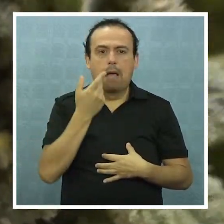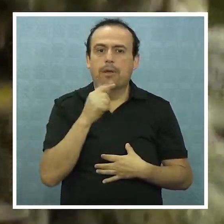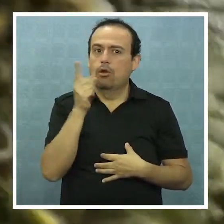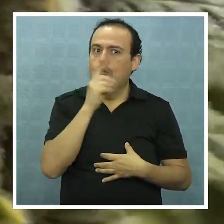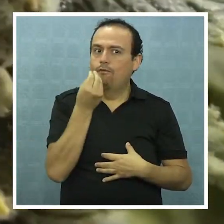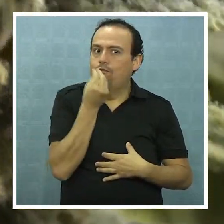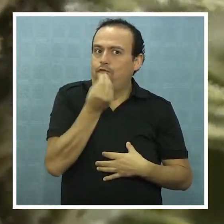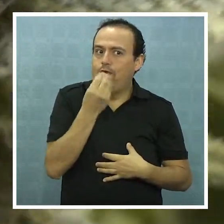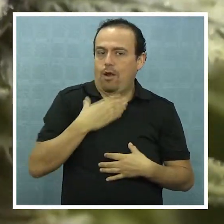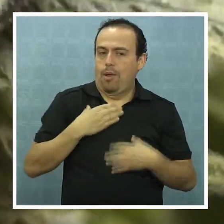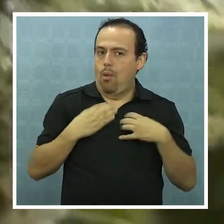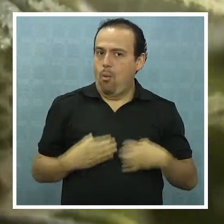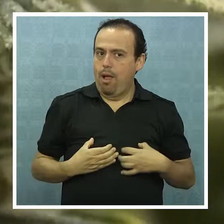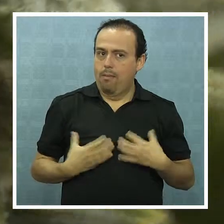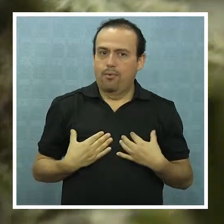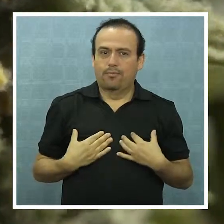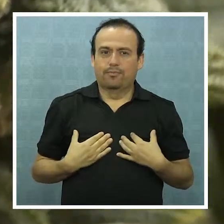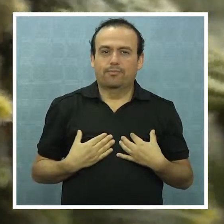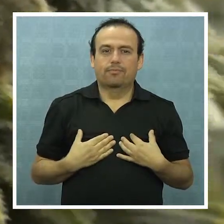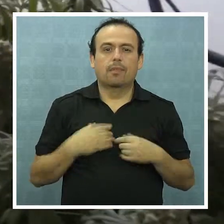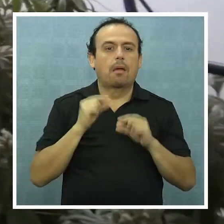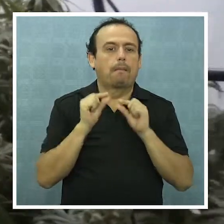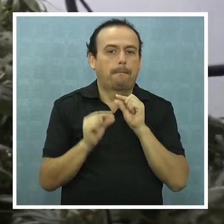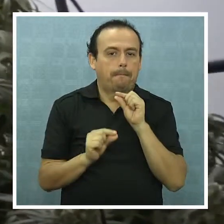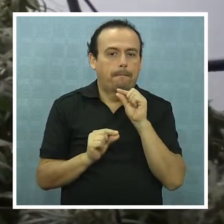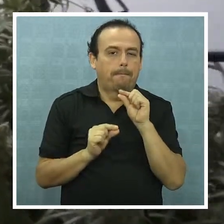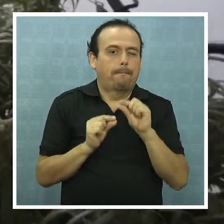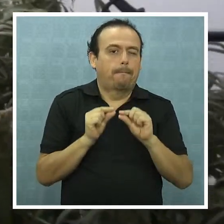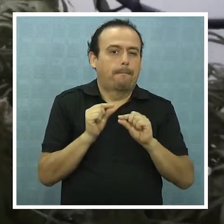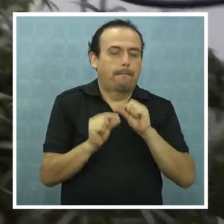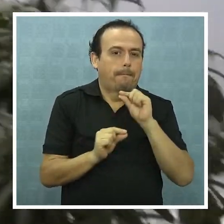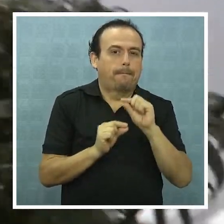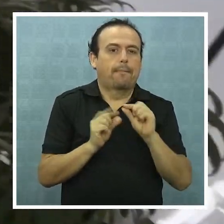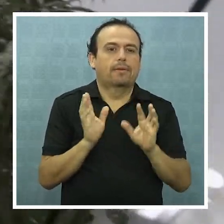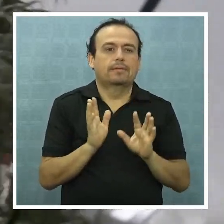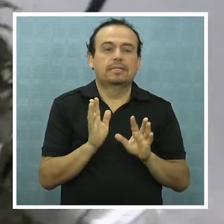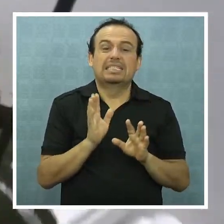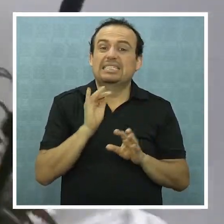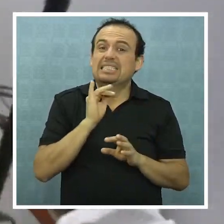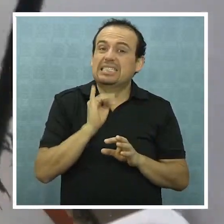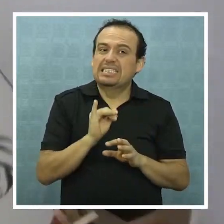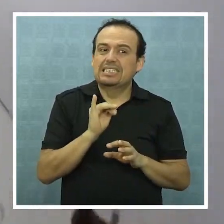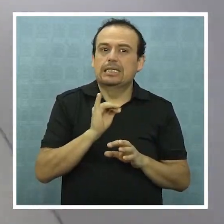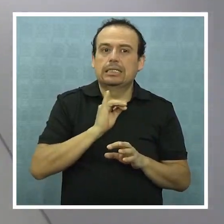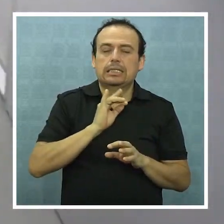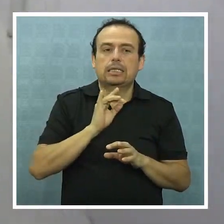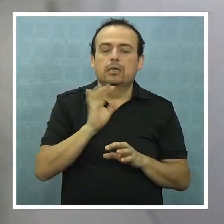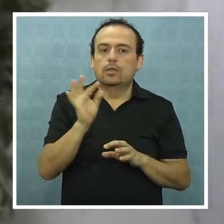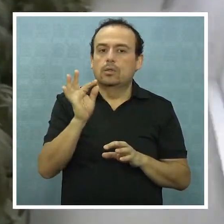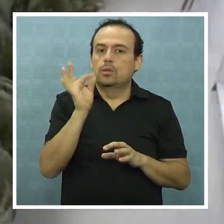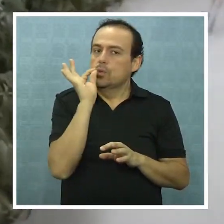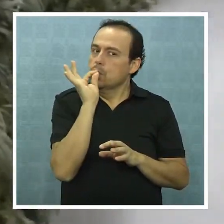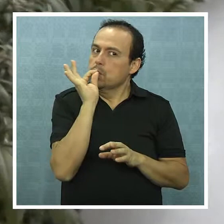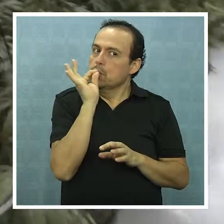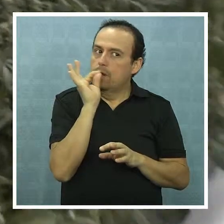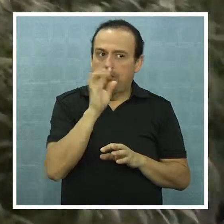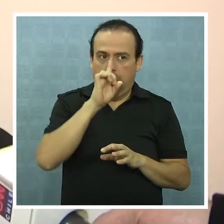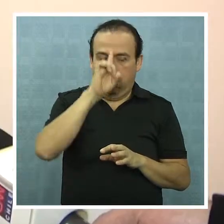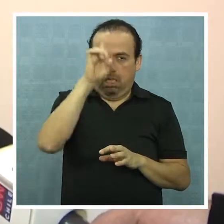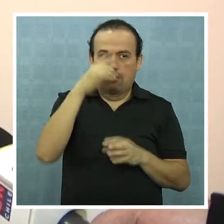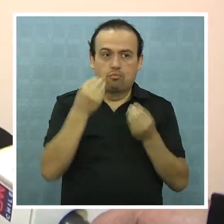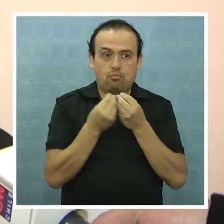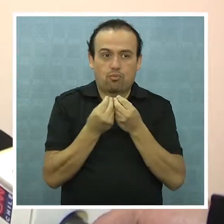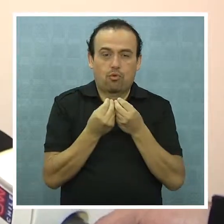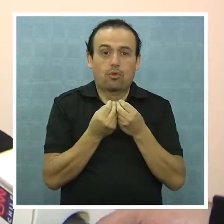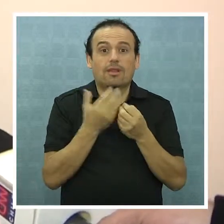favorables para el organismo. Yo creo que es progresivo y que va de menos a más, pero siempre y cuando la persona está